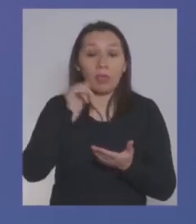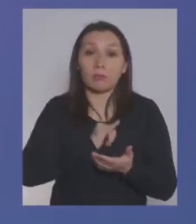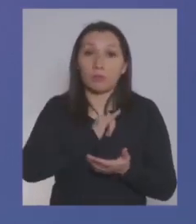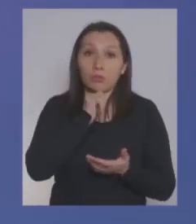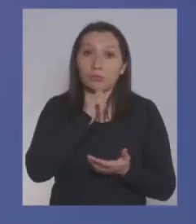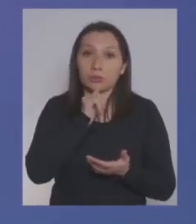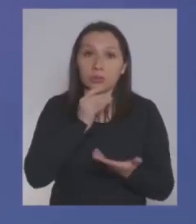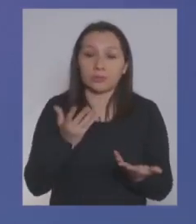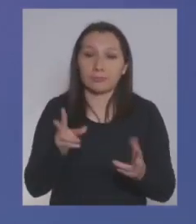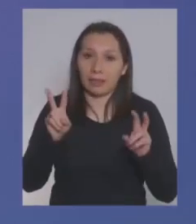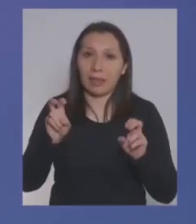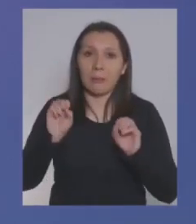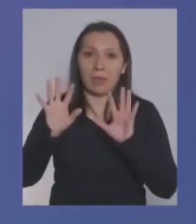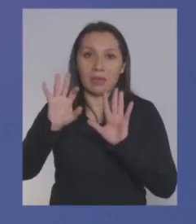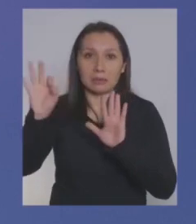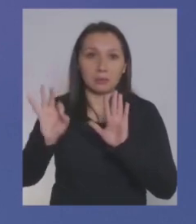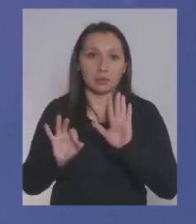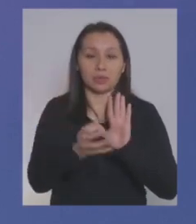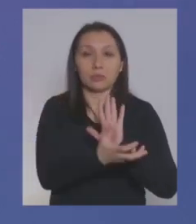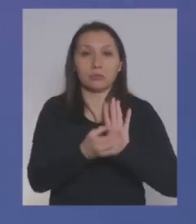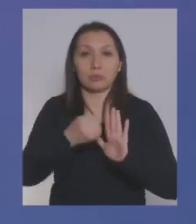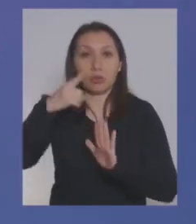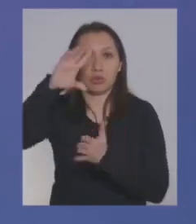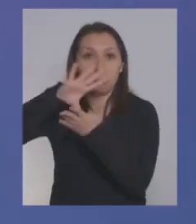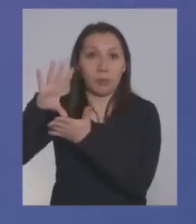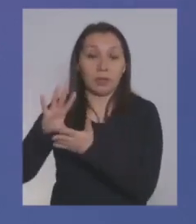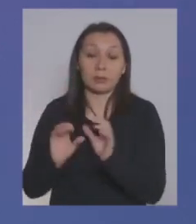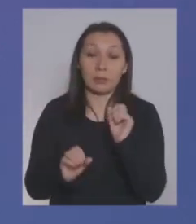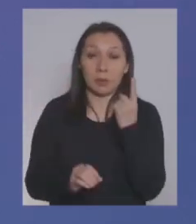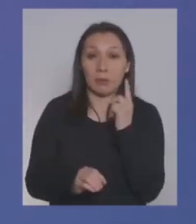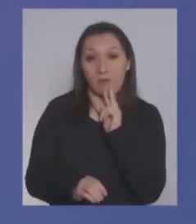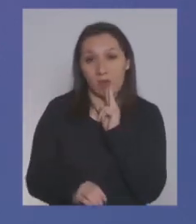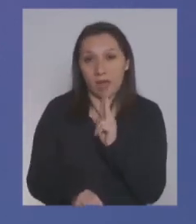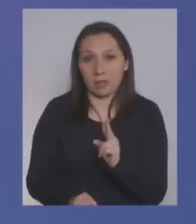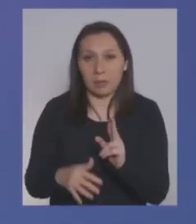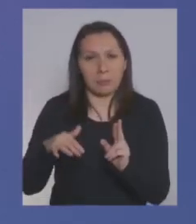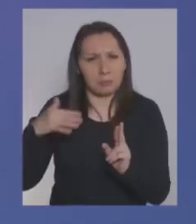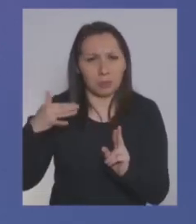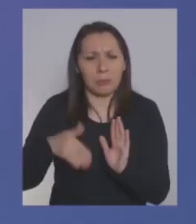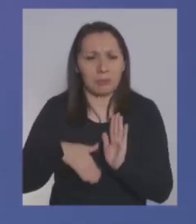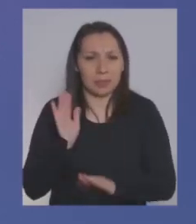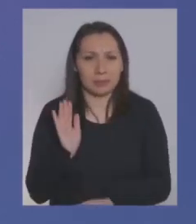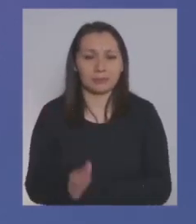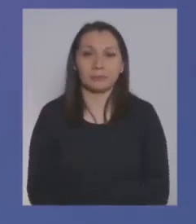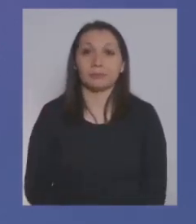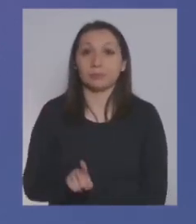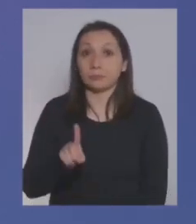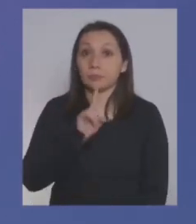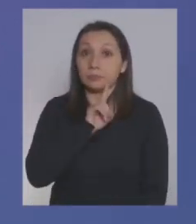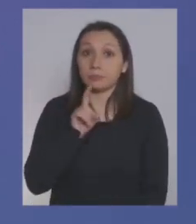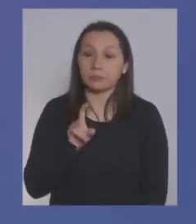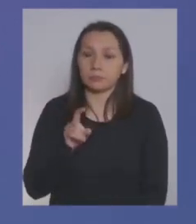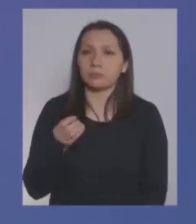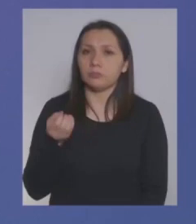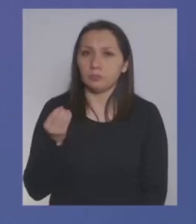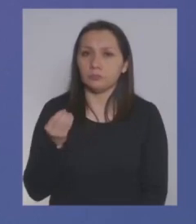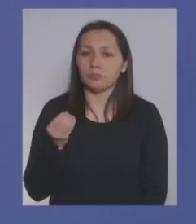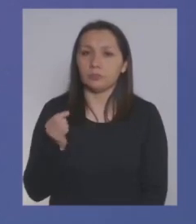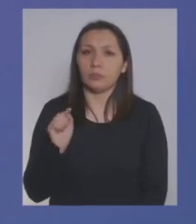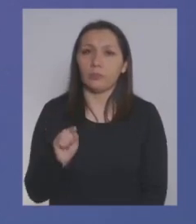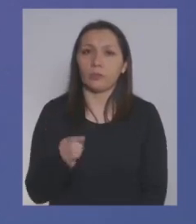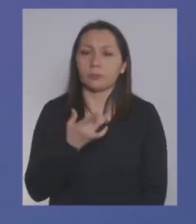no sé así que voy a lo primero que es lo más relevante su pregunta es muy atingente porque